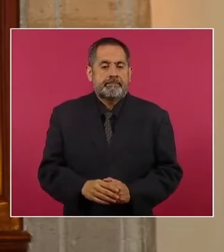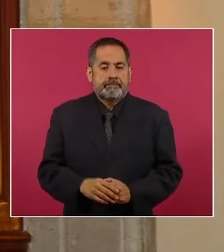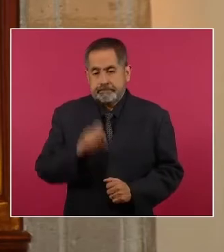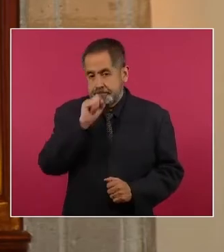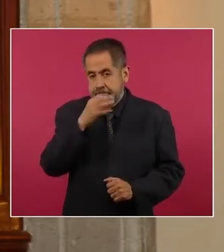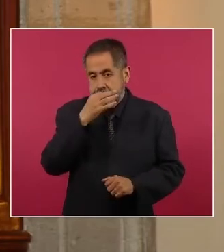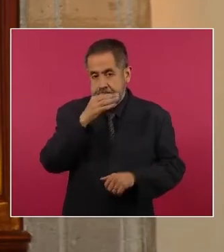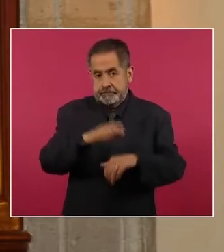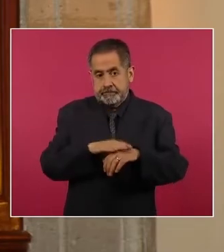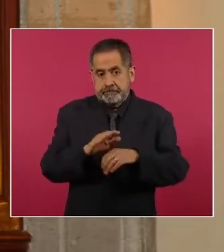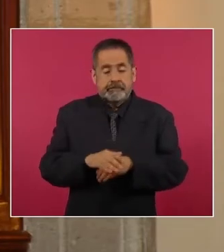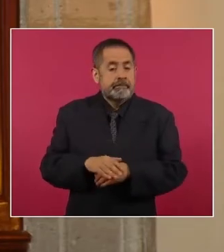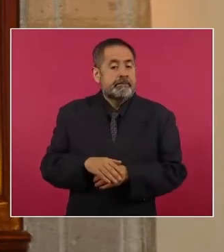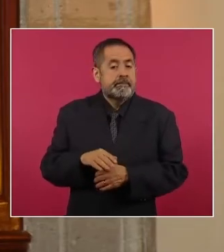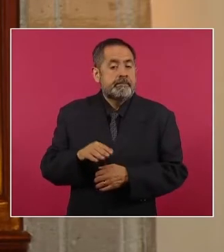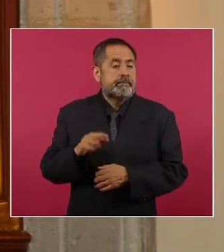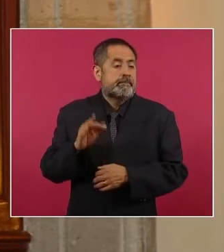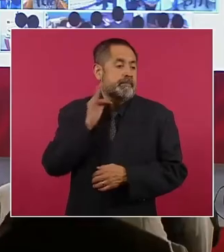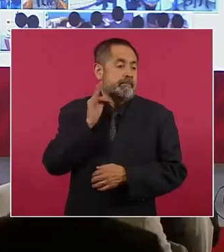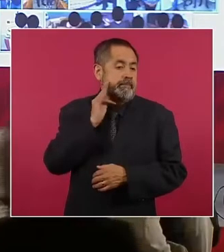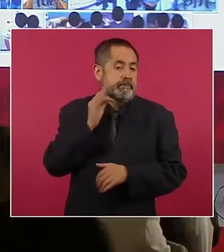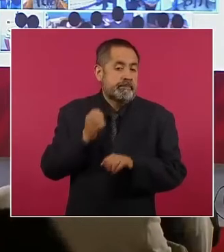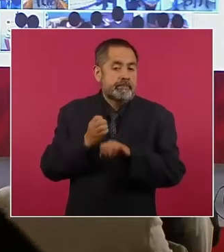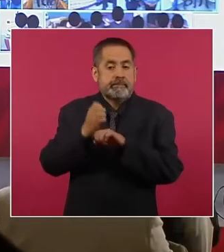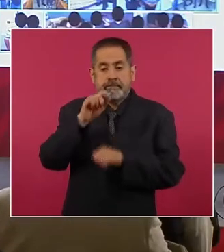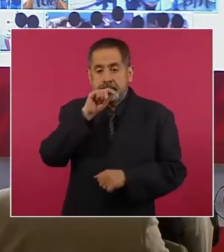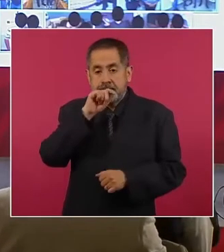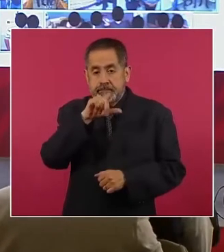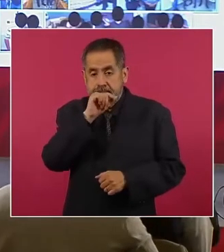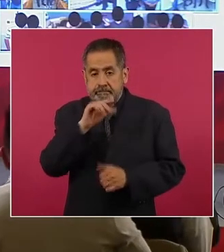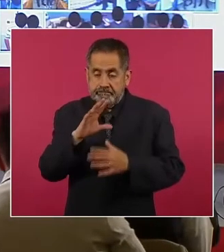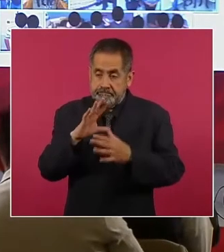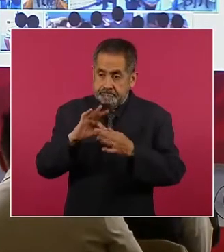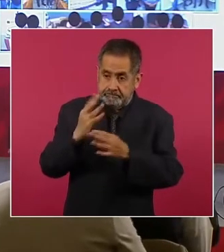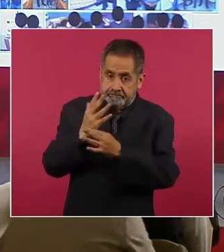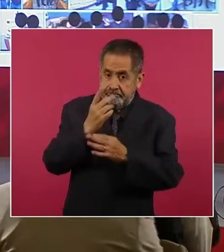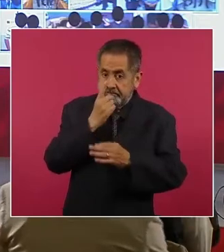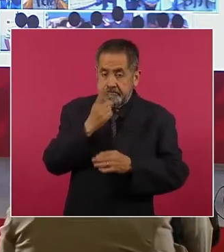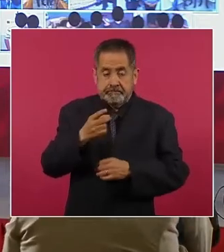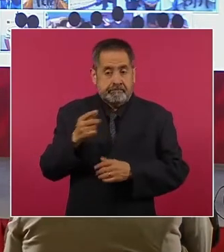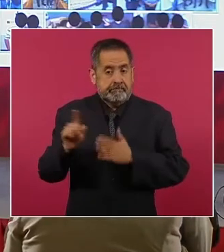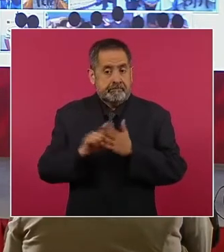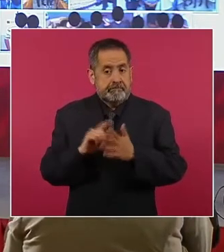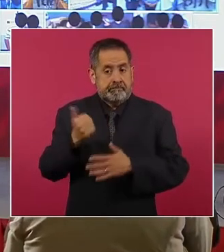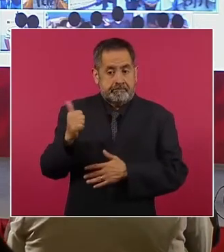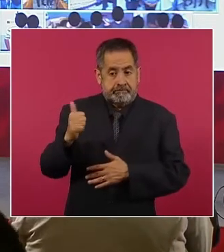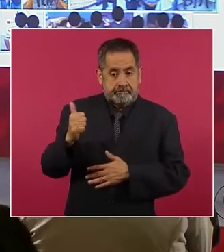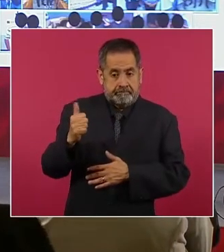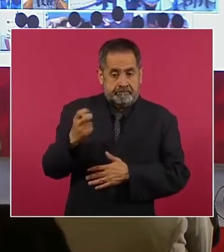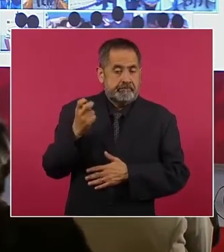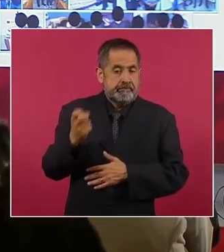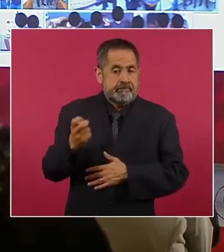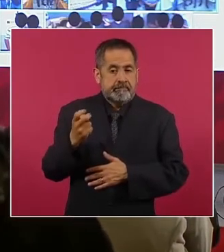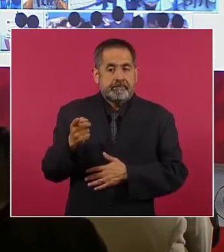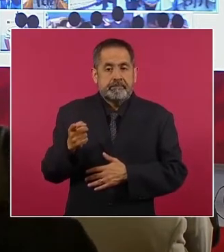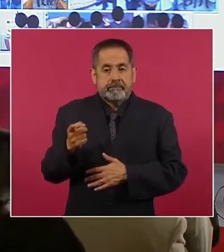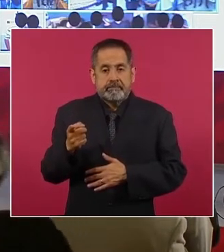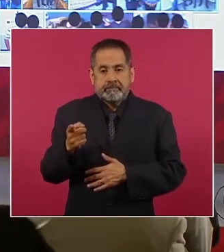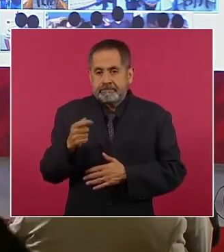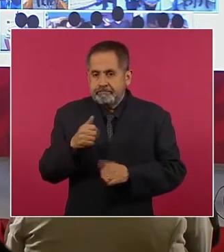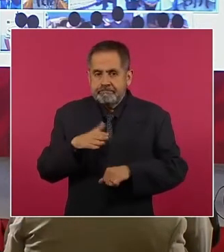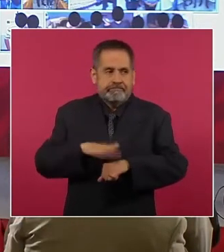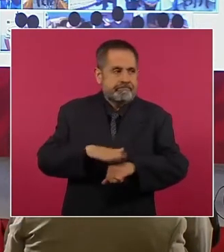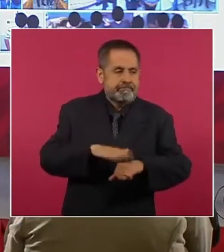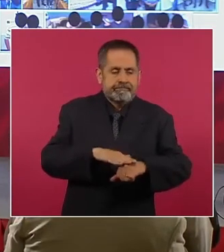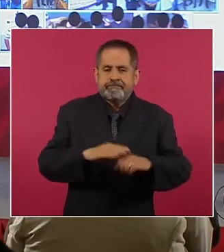Fiscalía del Estado de Jalisco refiere que durante el mes de agosto, a partir de la alerta